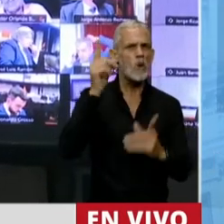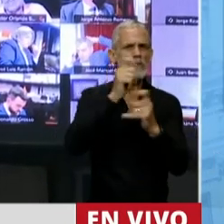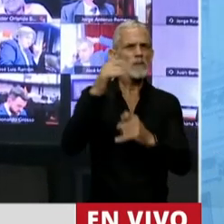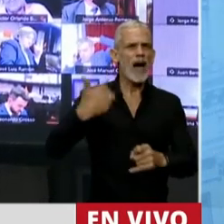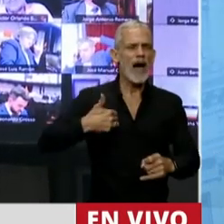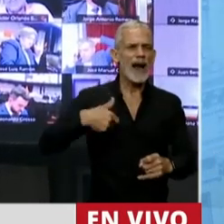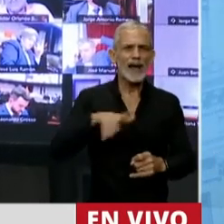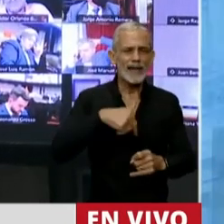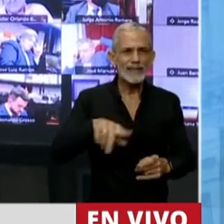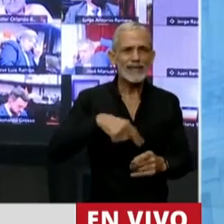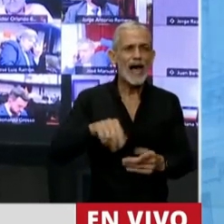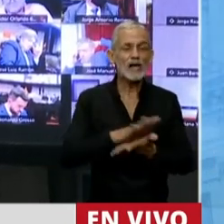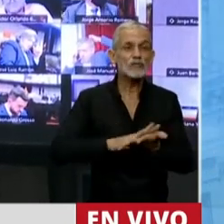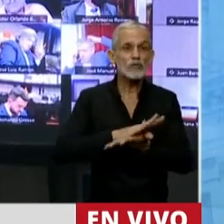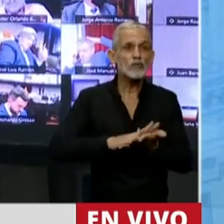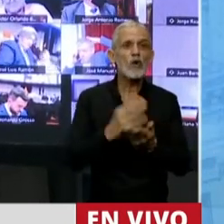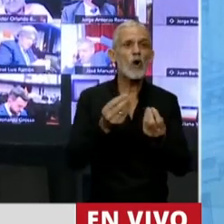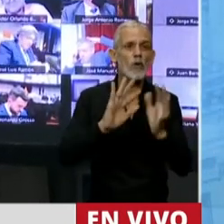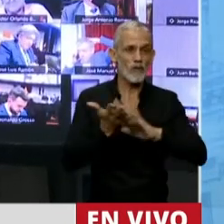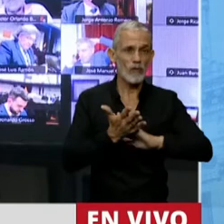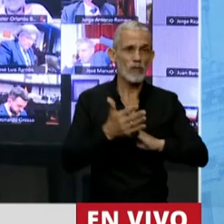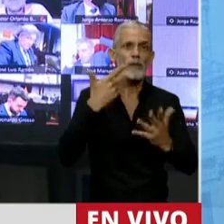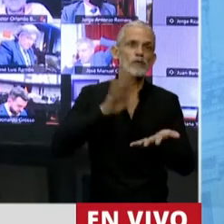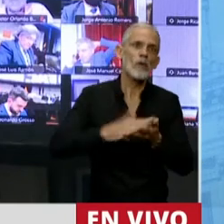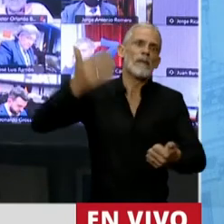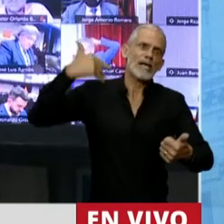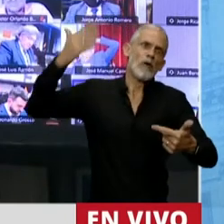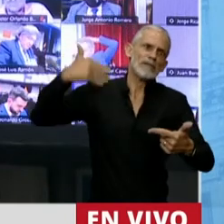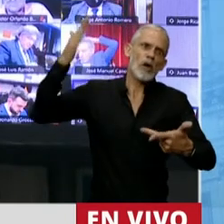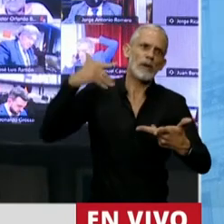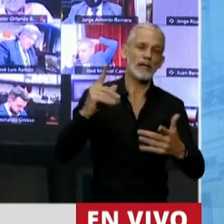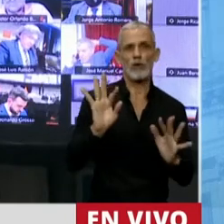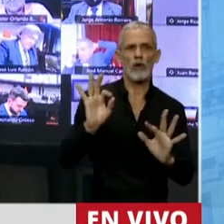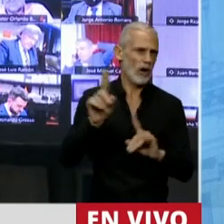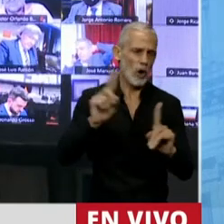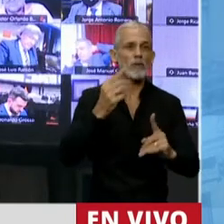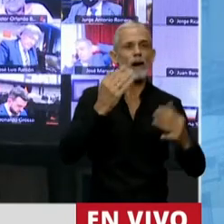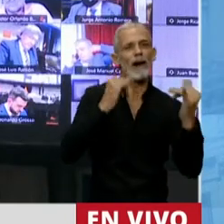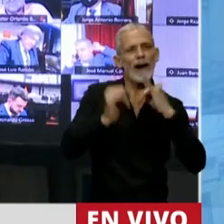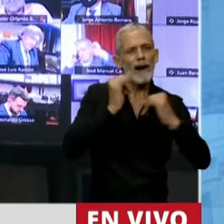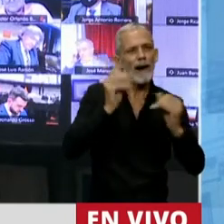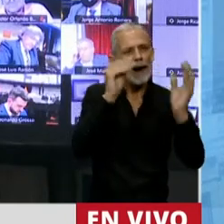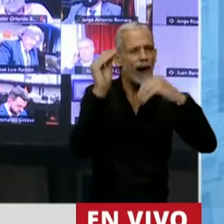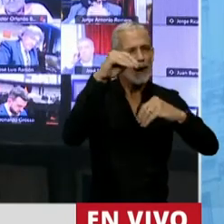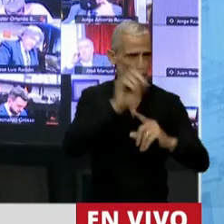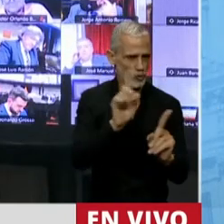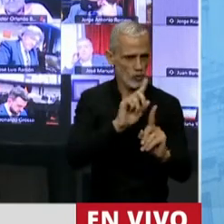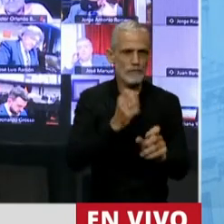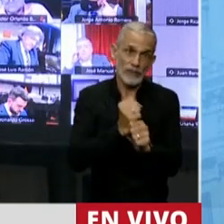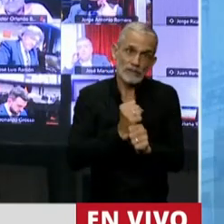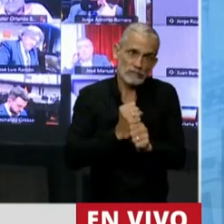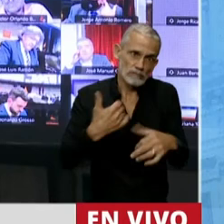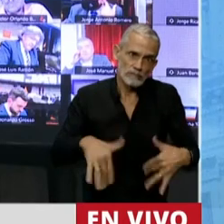tenemos en la Argentina no los vamos a resolver, ni hablando del pasado ni con relato. Tenemos que ponernos a trabajar muy seriamente